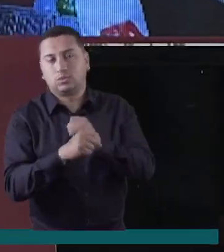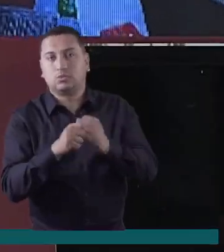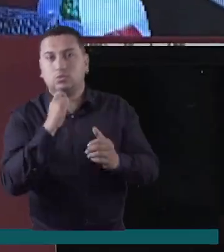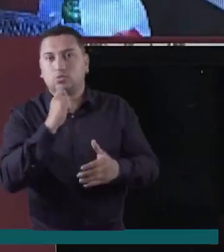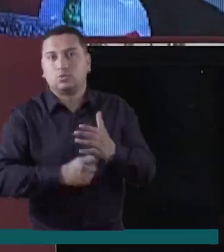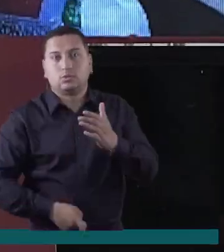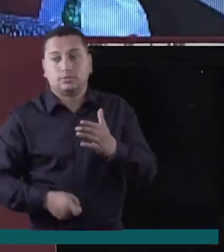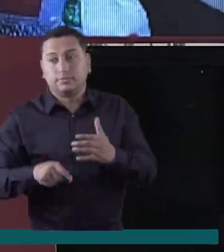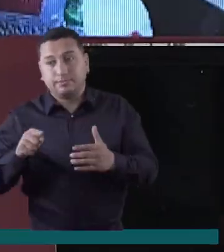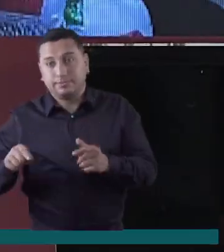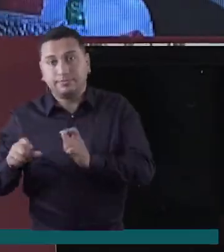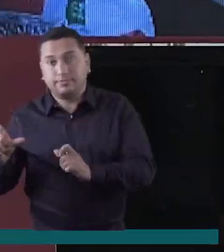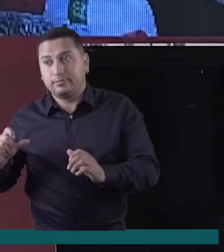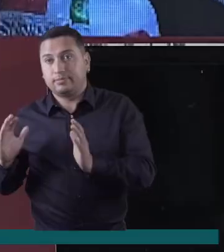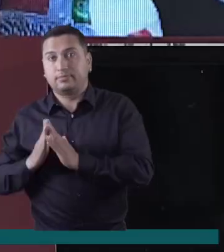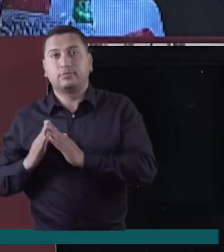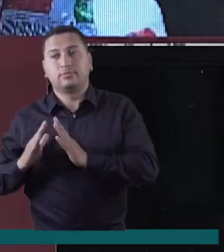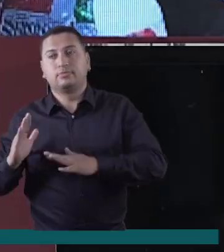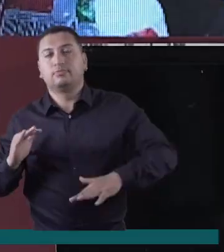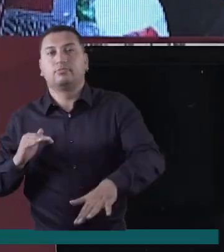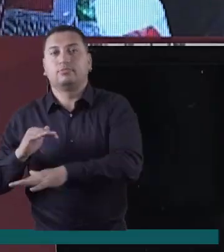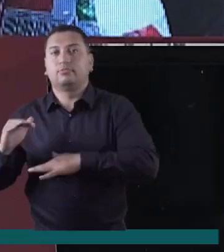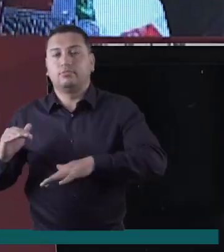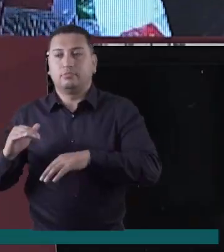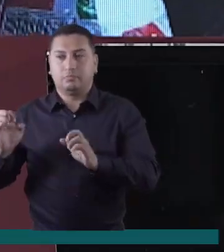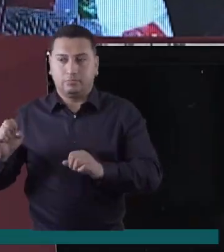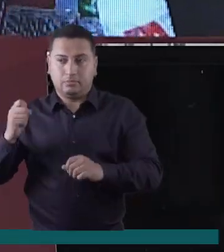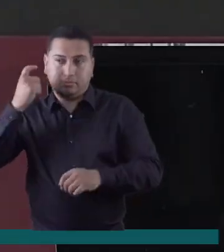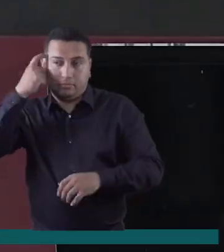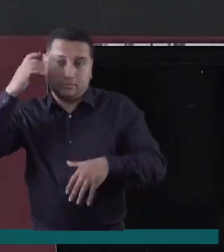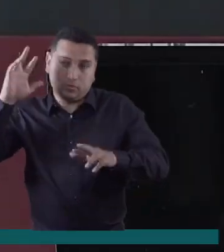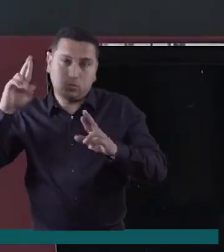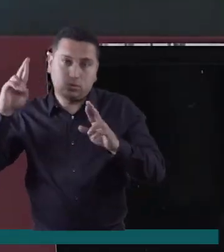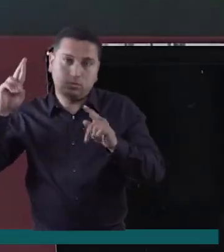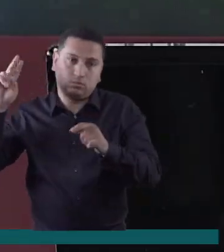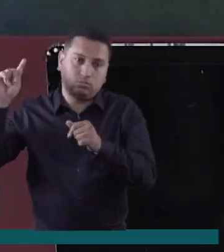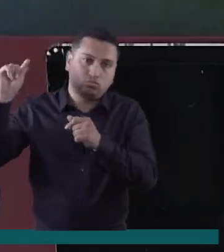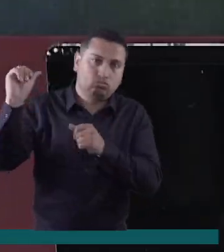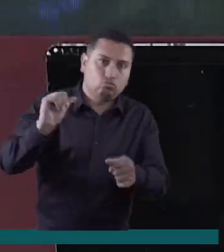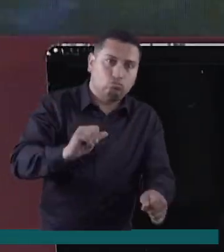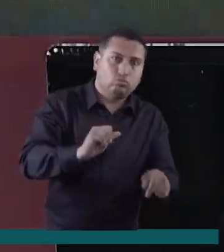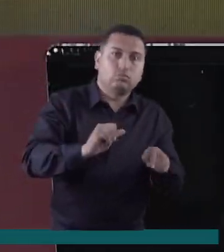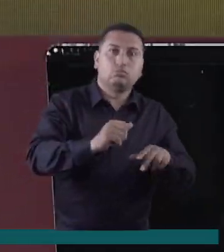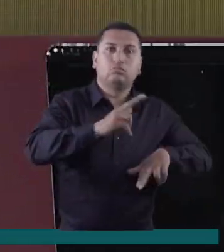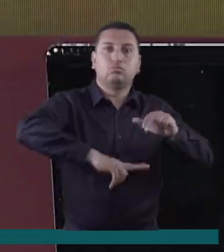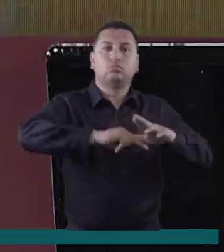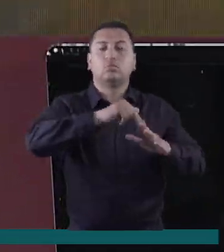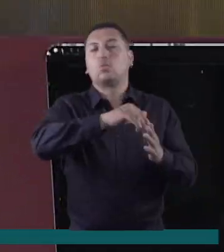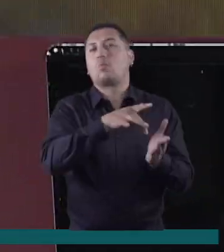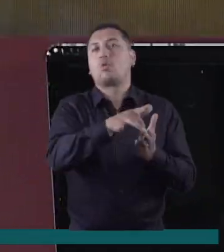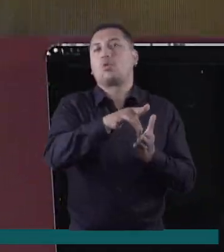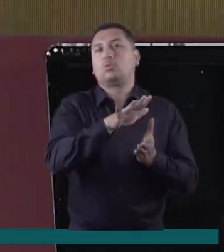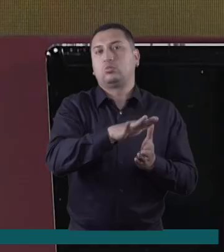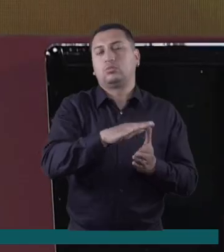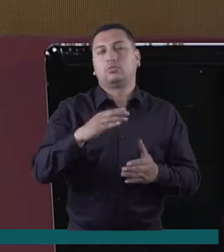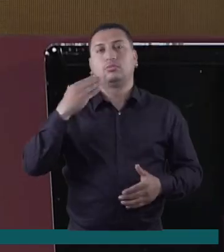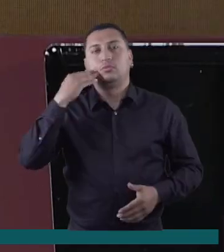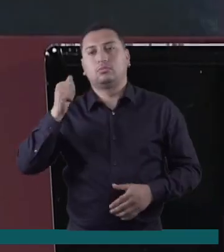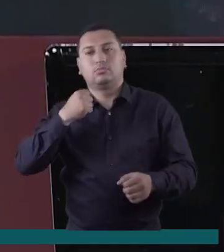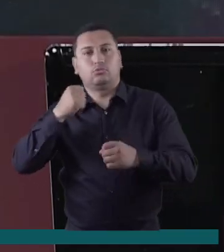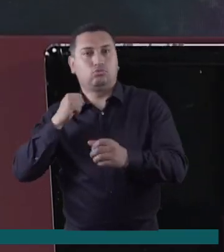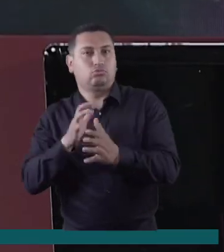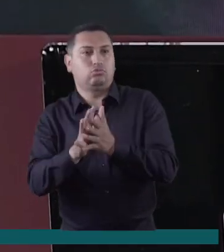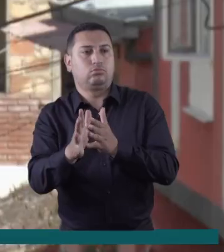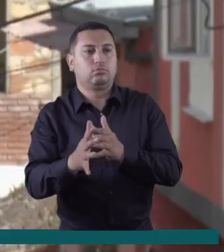habitantes de estos municipios esperan que estos procesos permitan hacer más inversiones en obras prioritarias. Carolina Escandón nos tiene todos los